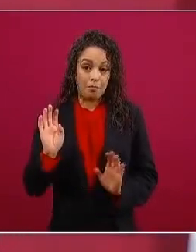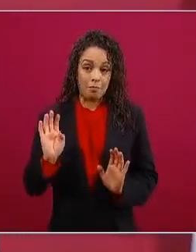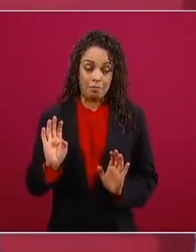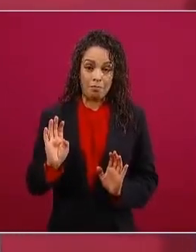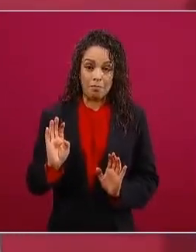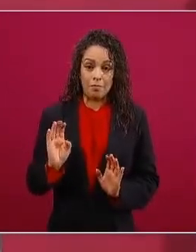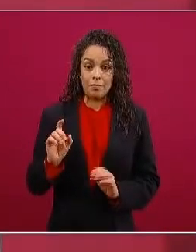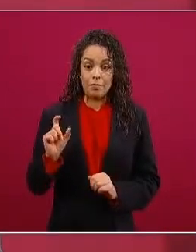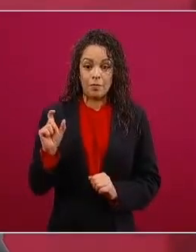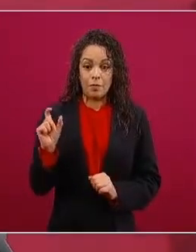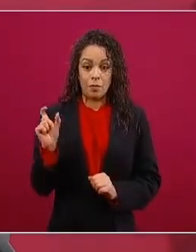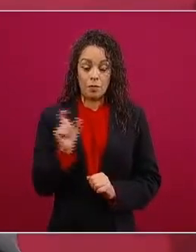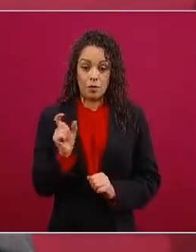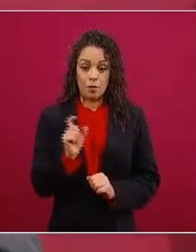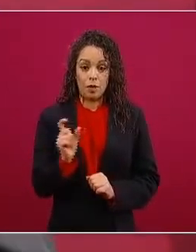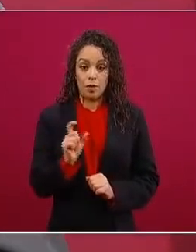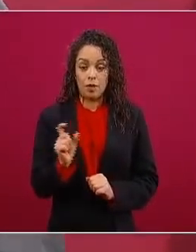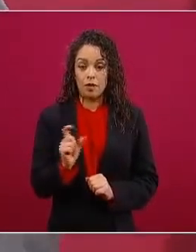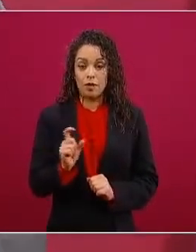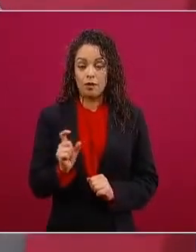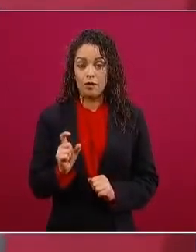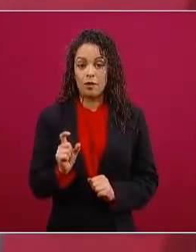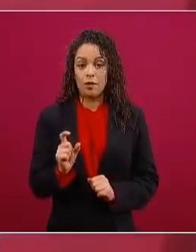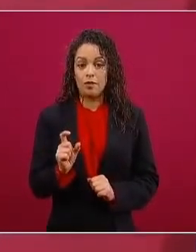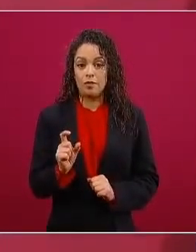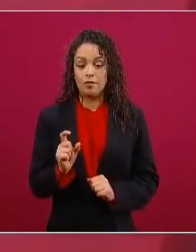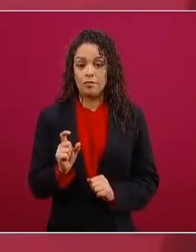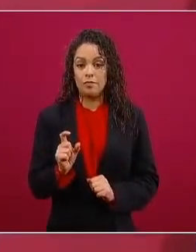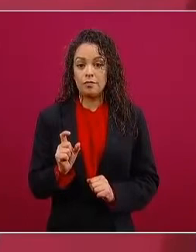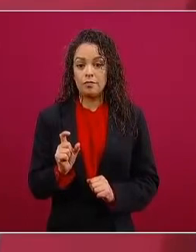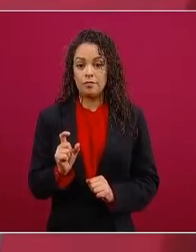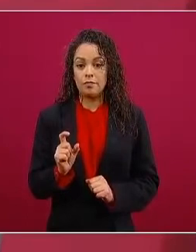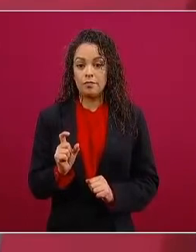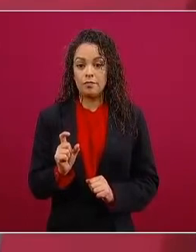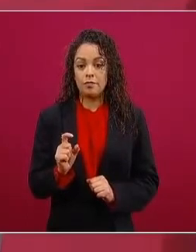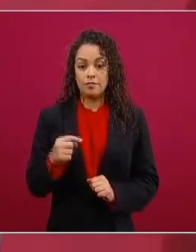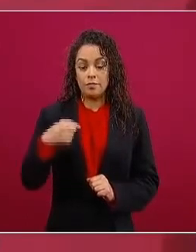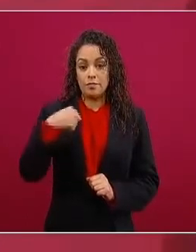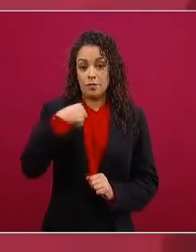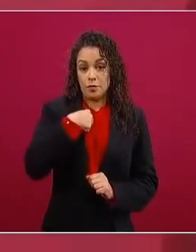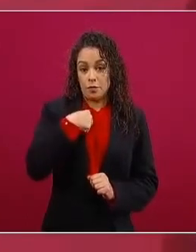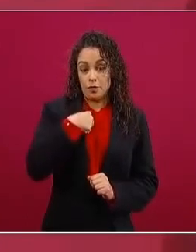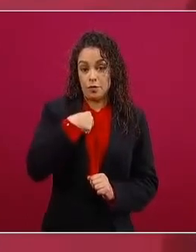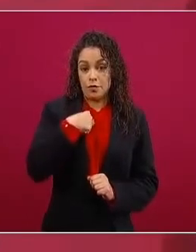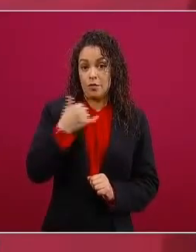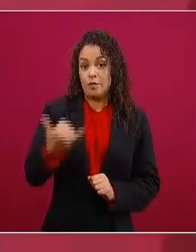en vez de gimnasia digo magnesia